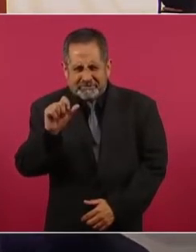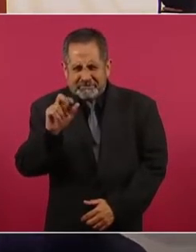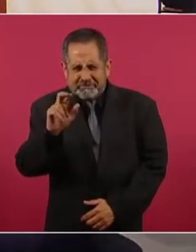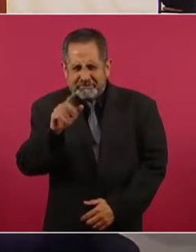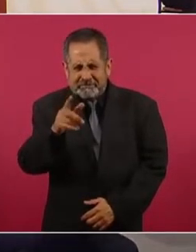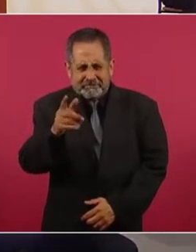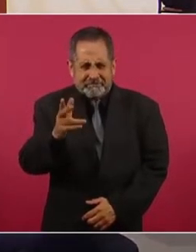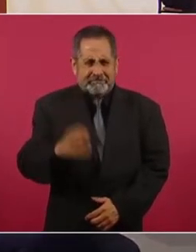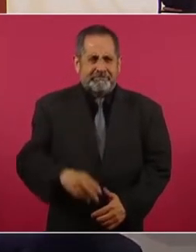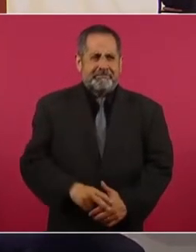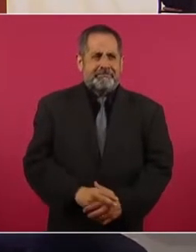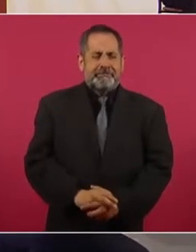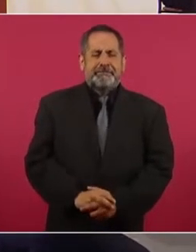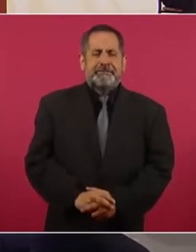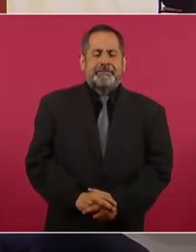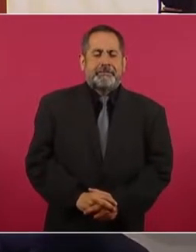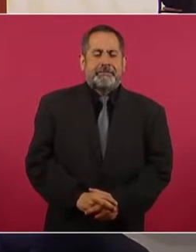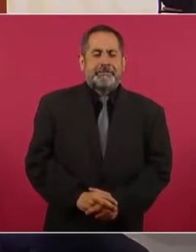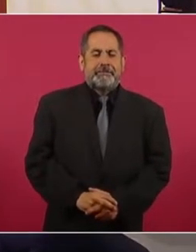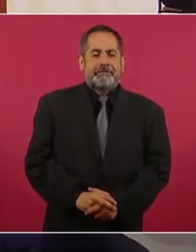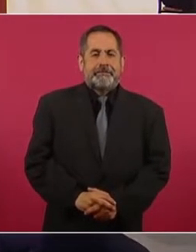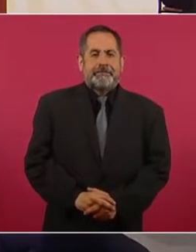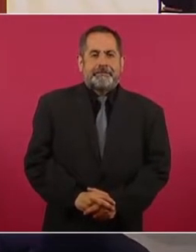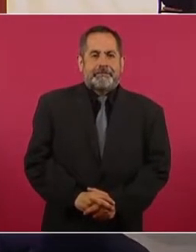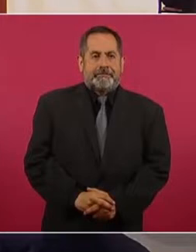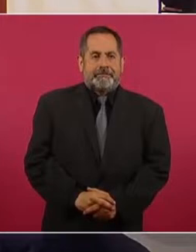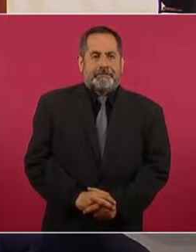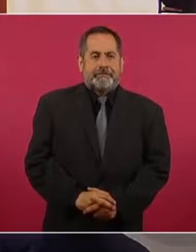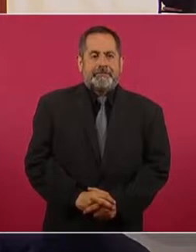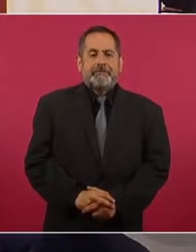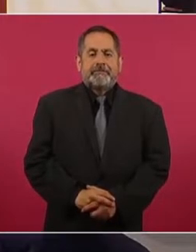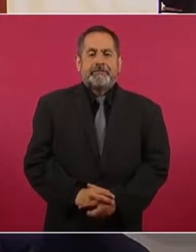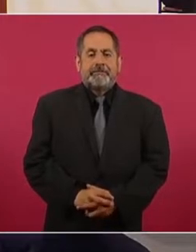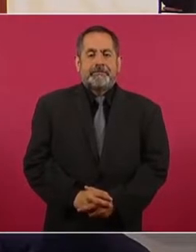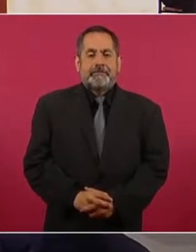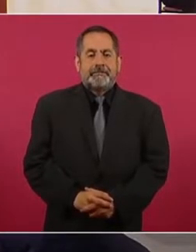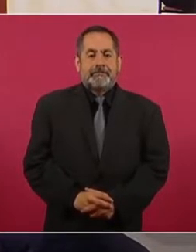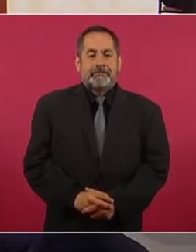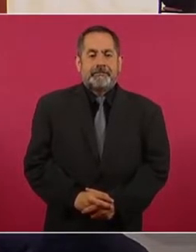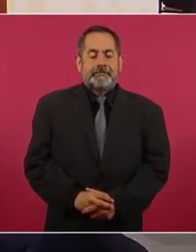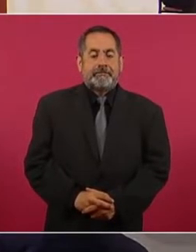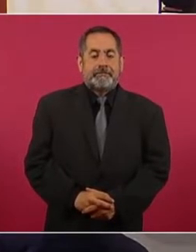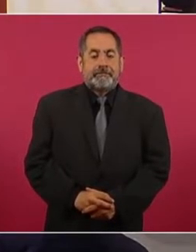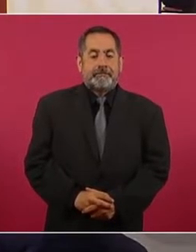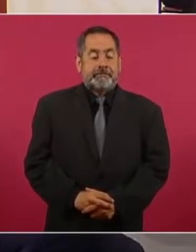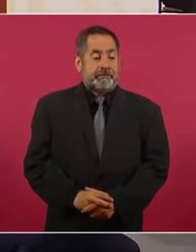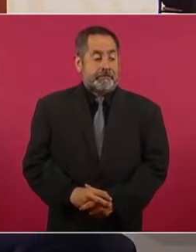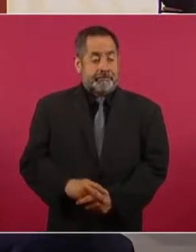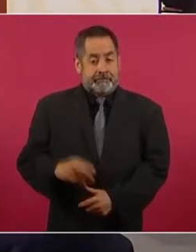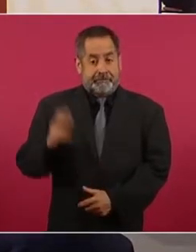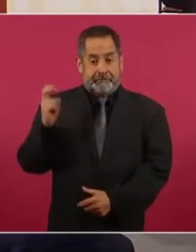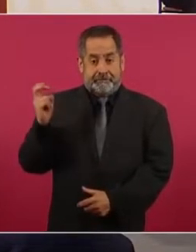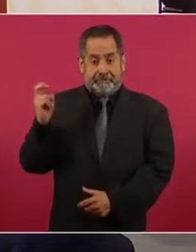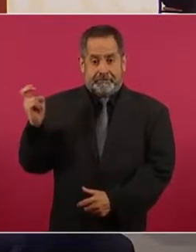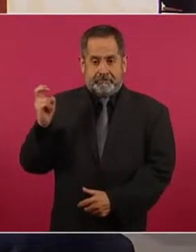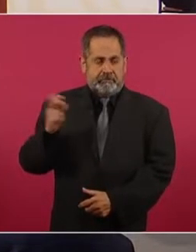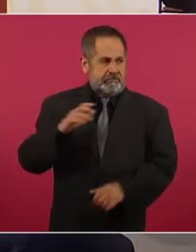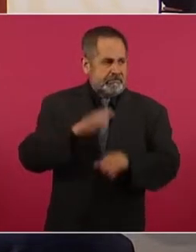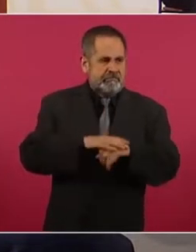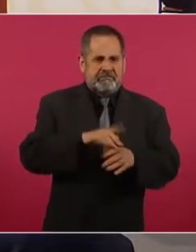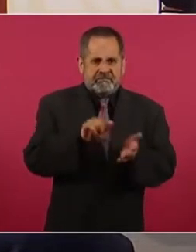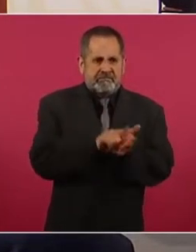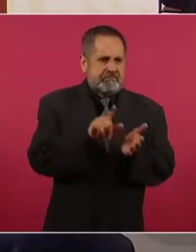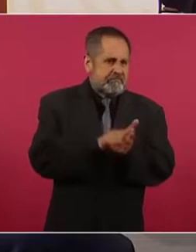es de los más activos